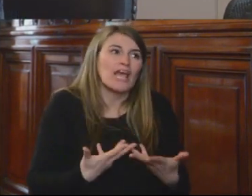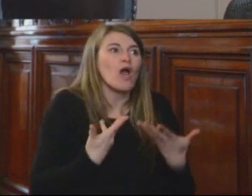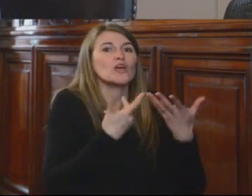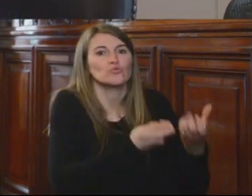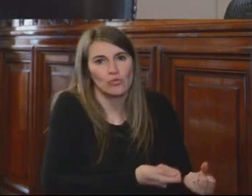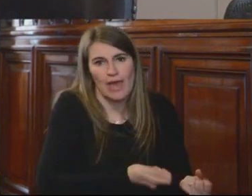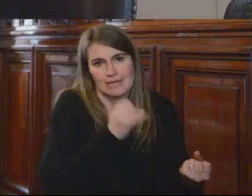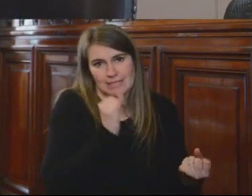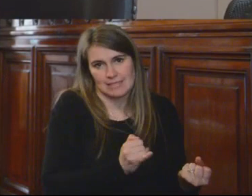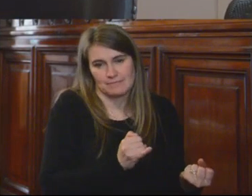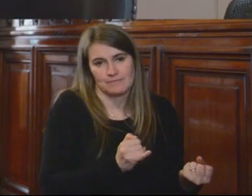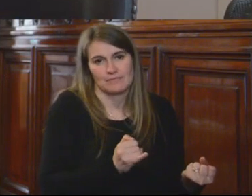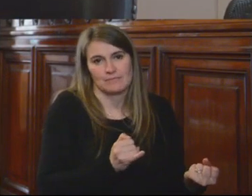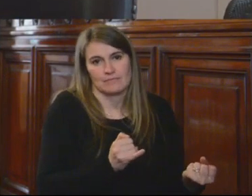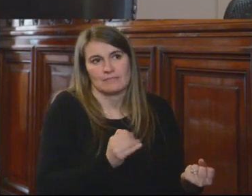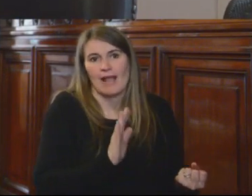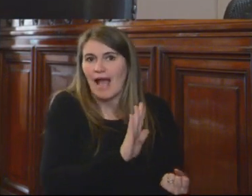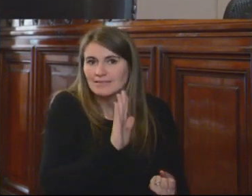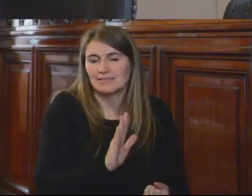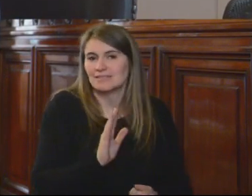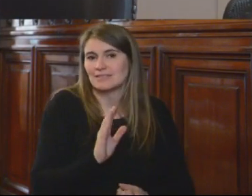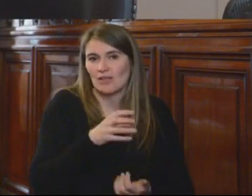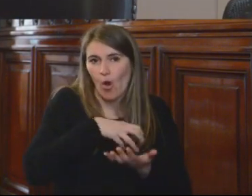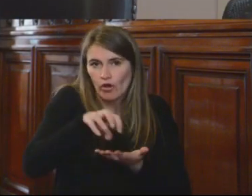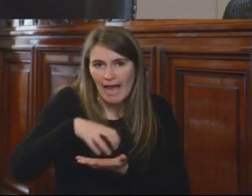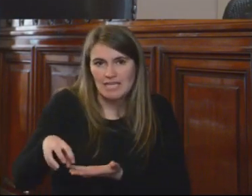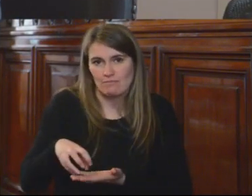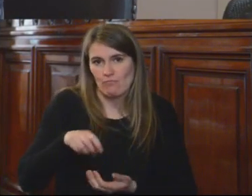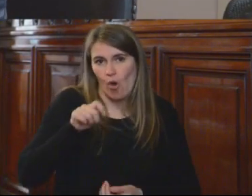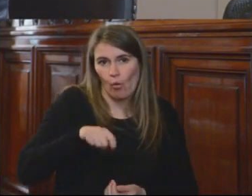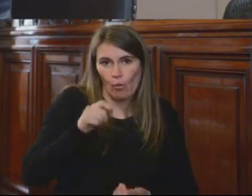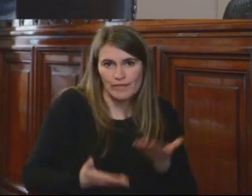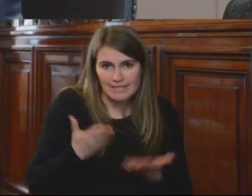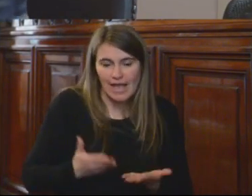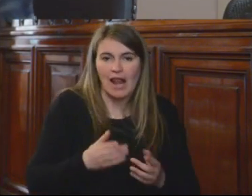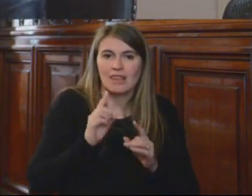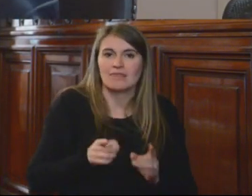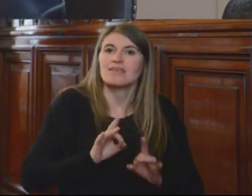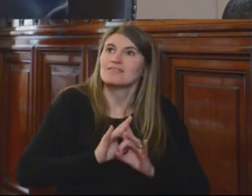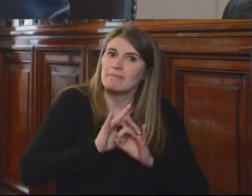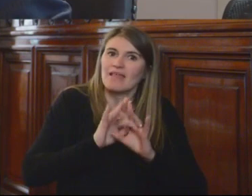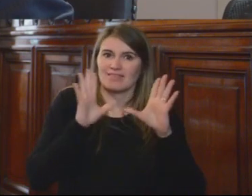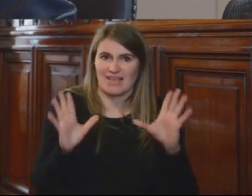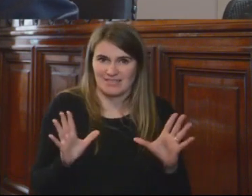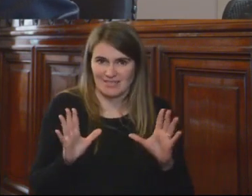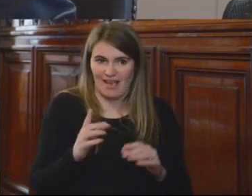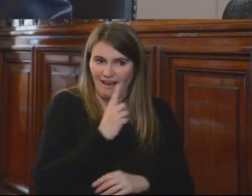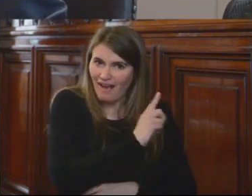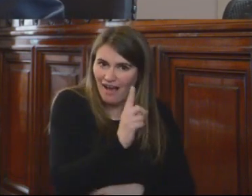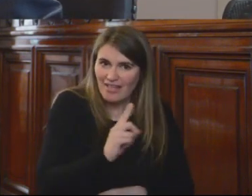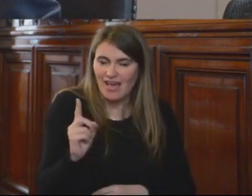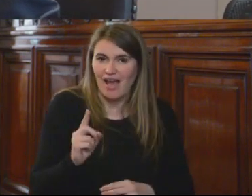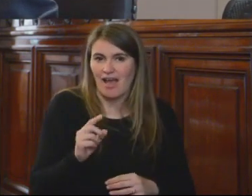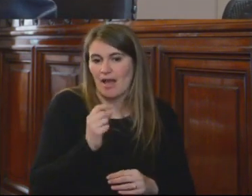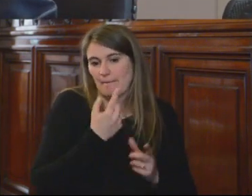propio organismo judicial y también la independencia de todos y cada uno de sus miembros, que